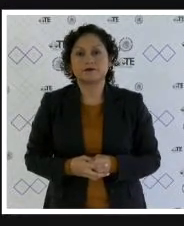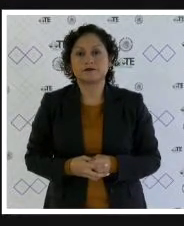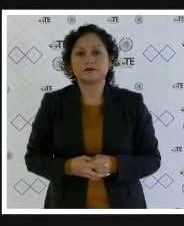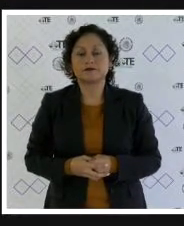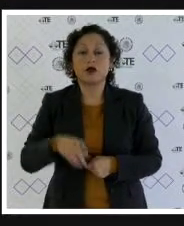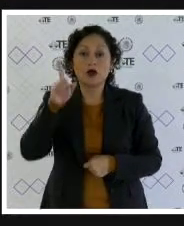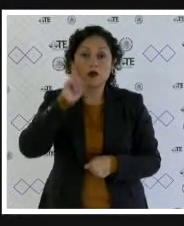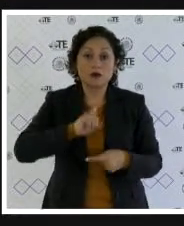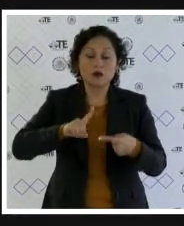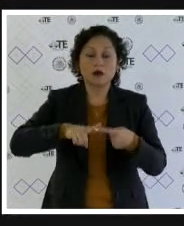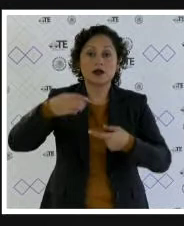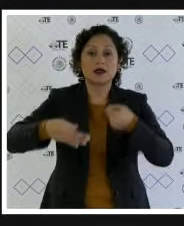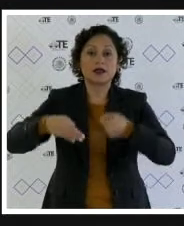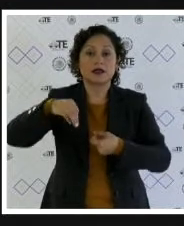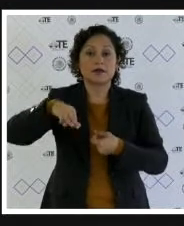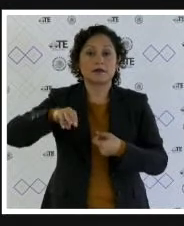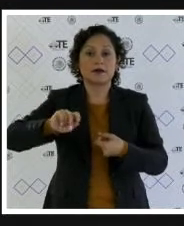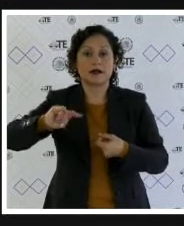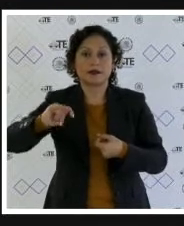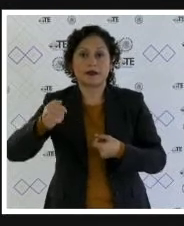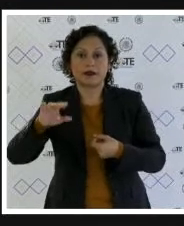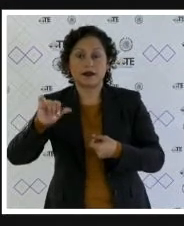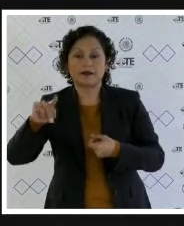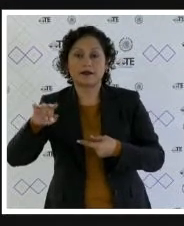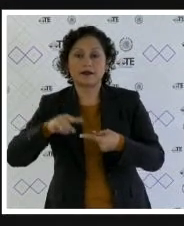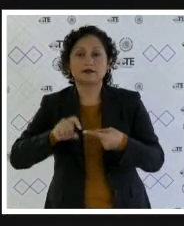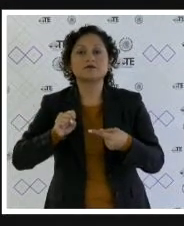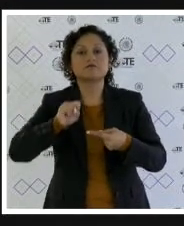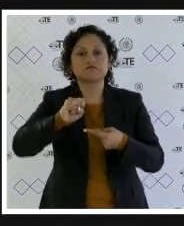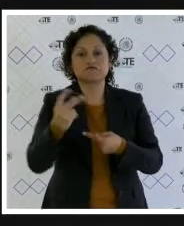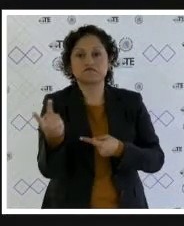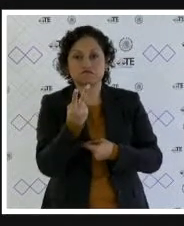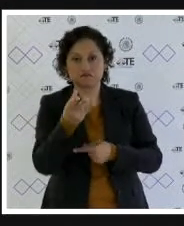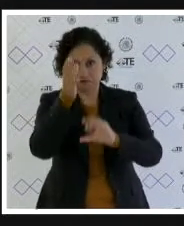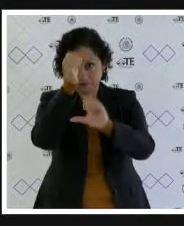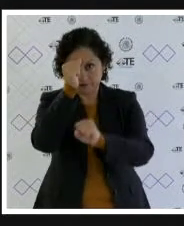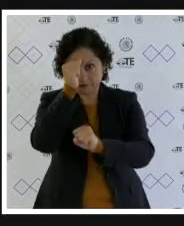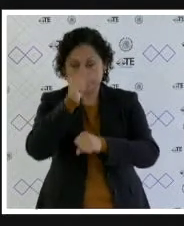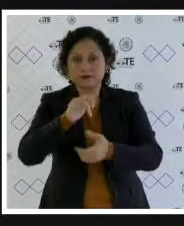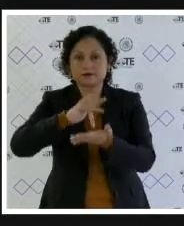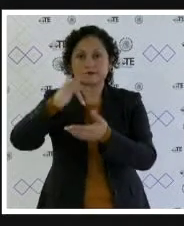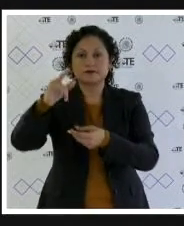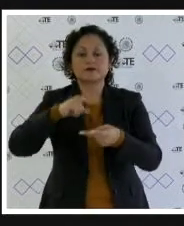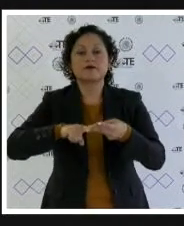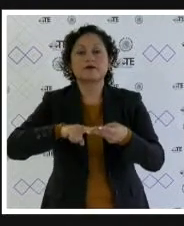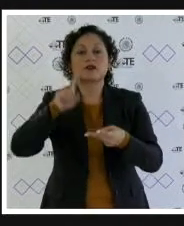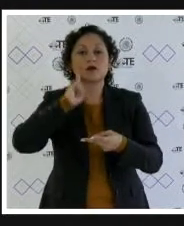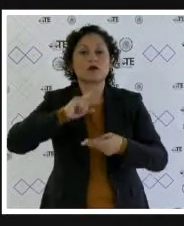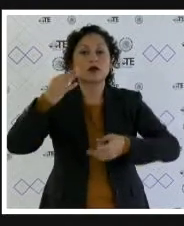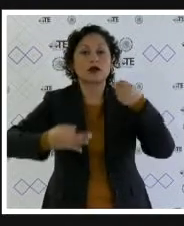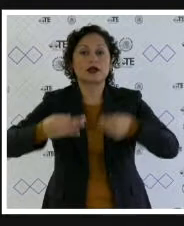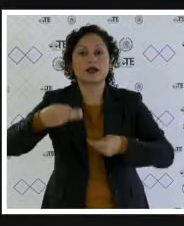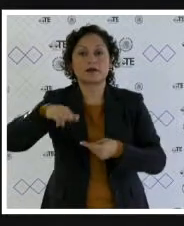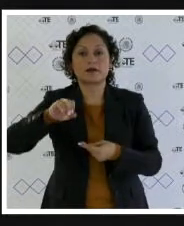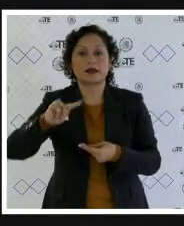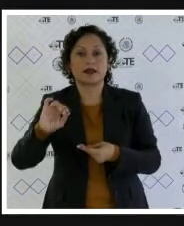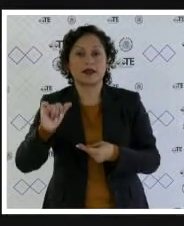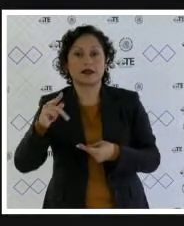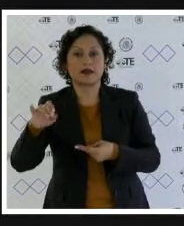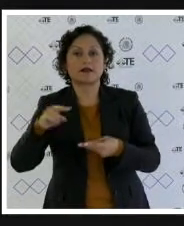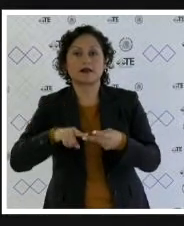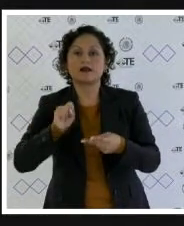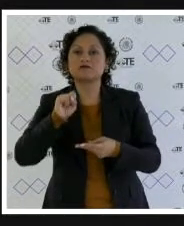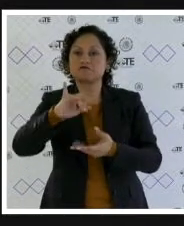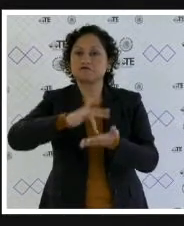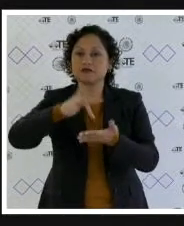Magistrada Marta Alejandra Chávez Camarena. A favor de ambos proyectos. Le agradezco. Magistrada Marta Alejandra Mercado Ramírez. Gracias,